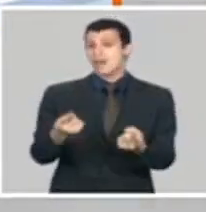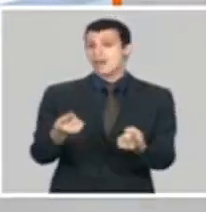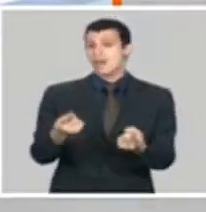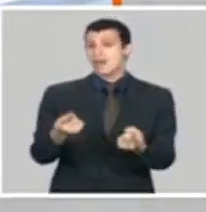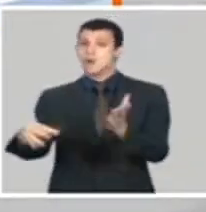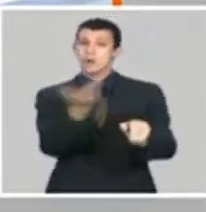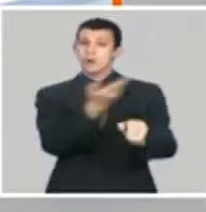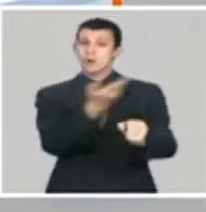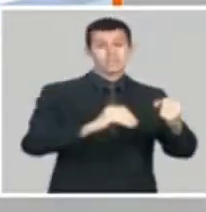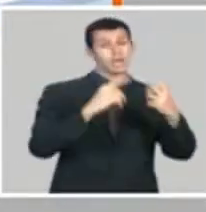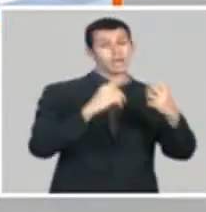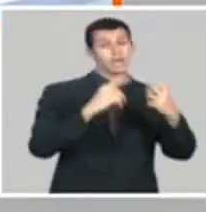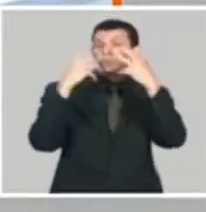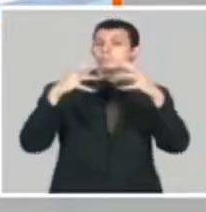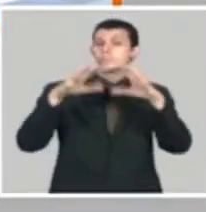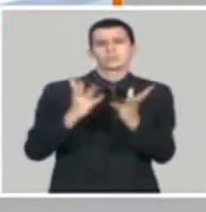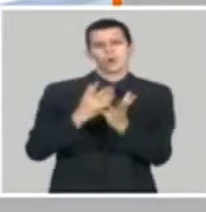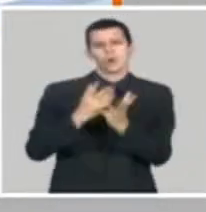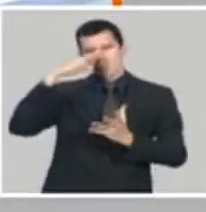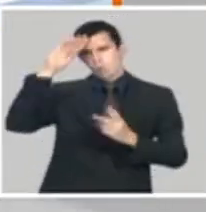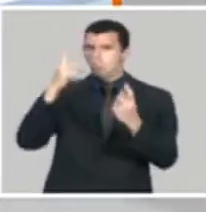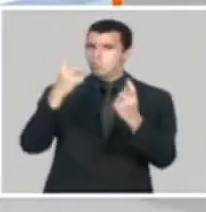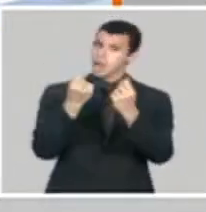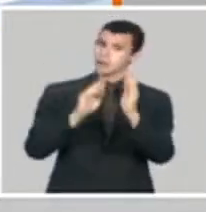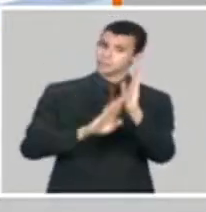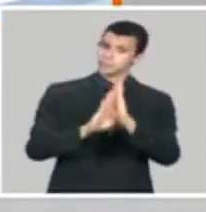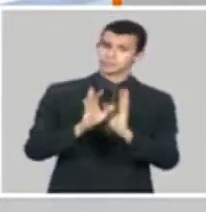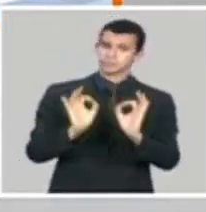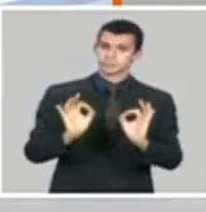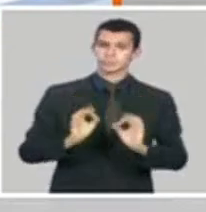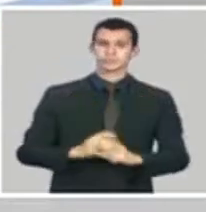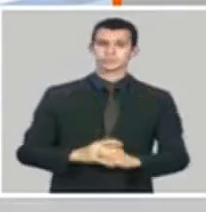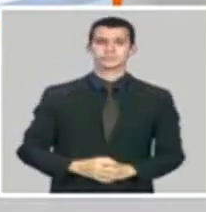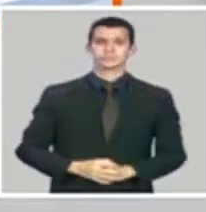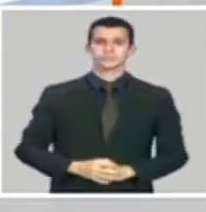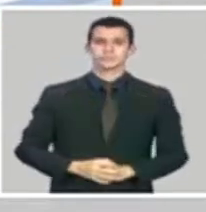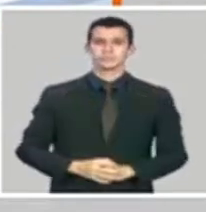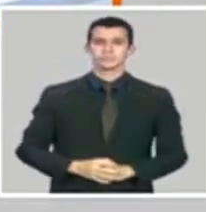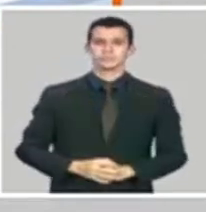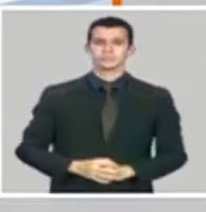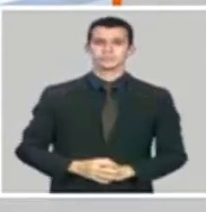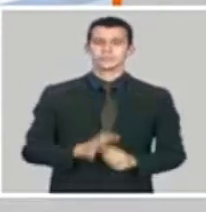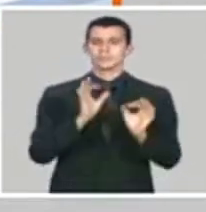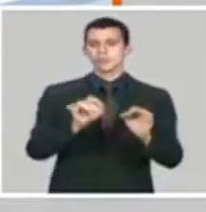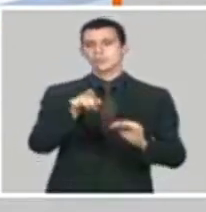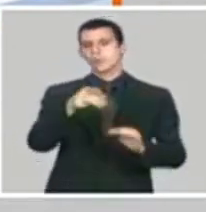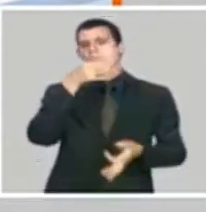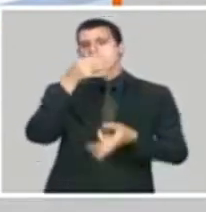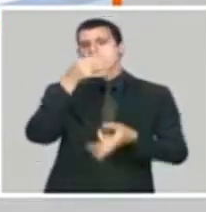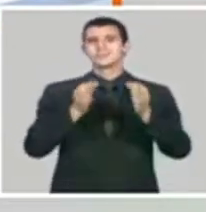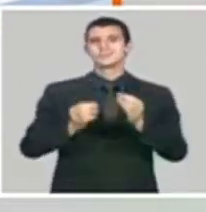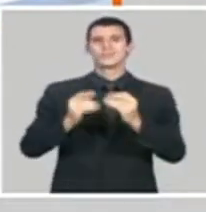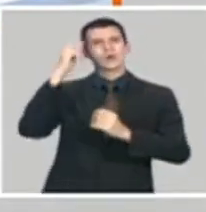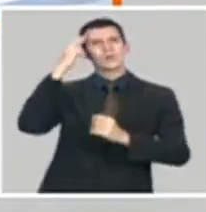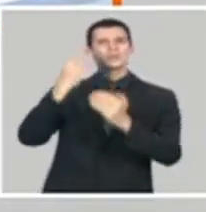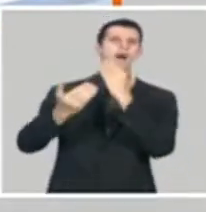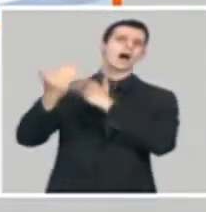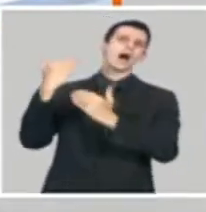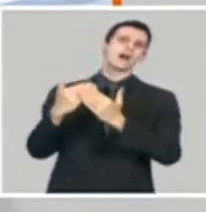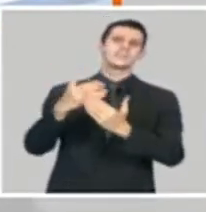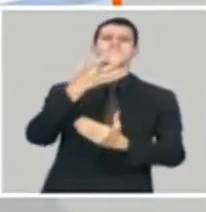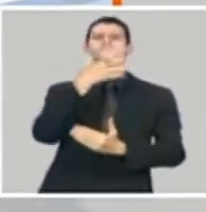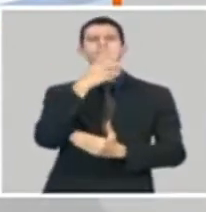como tú expresabas, a la visión que tuvo el comandante en jefe, después el impulso de general de ejército y el chequeo,